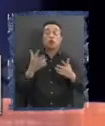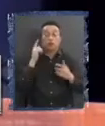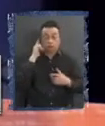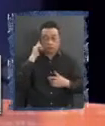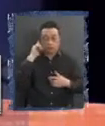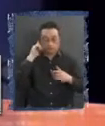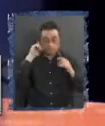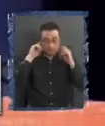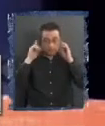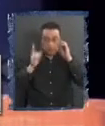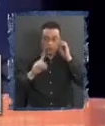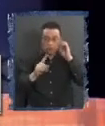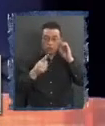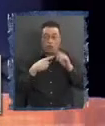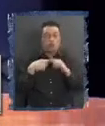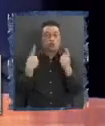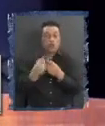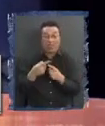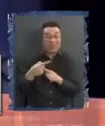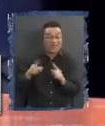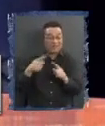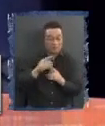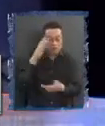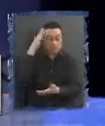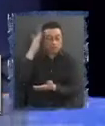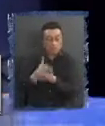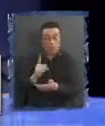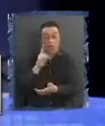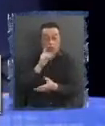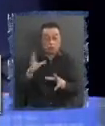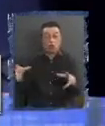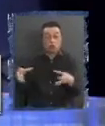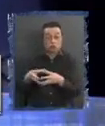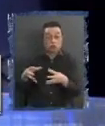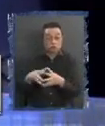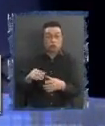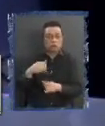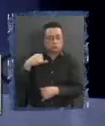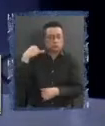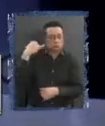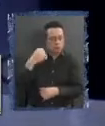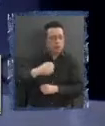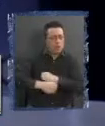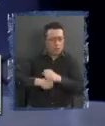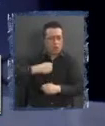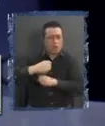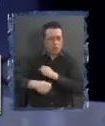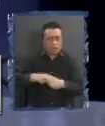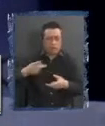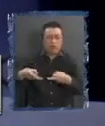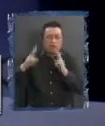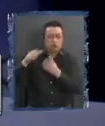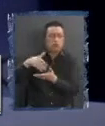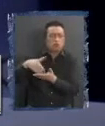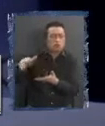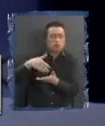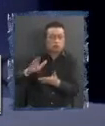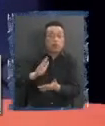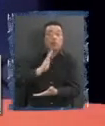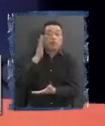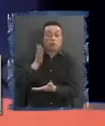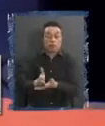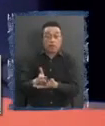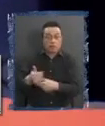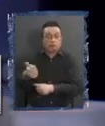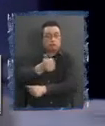no toda diferenciación es arbitraria. Cuando un sector de la población ha sido sistemáticamente privado de sus derechos corresponde hacer algún tipo de